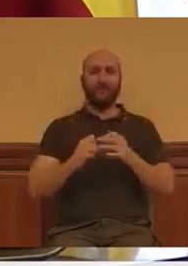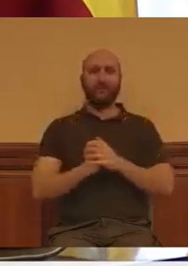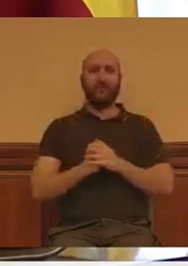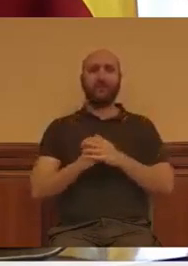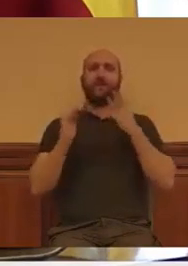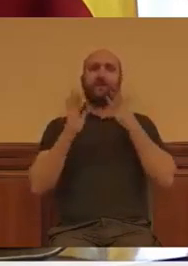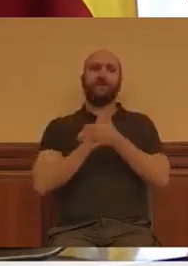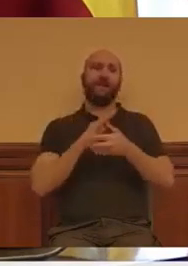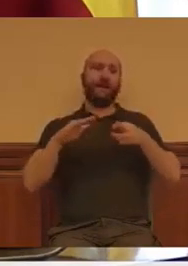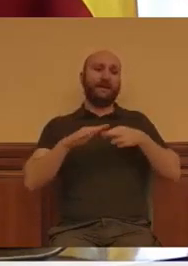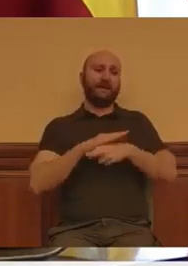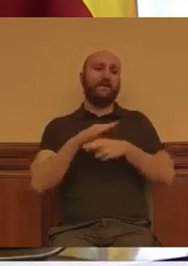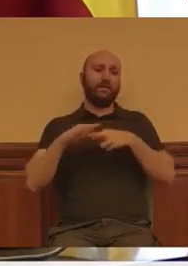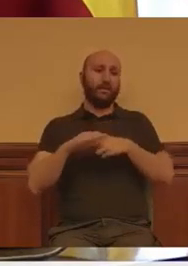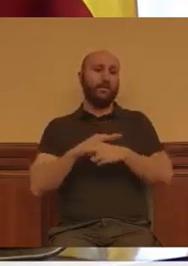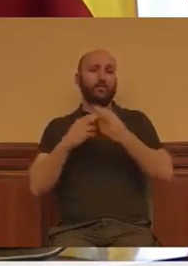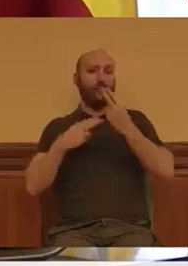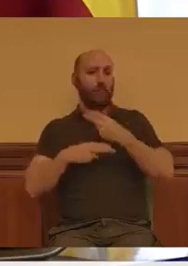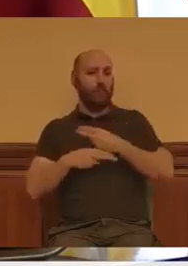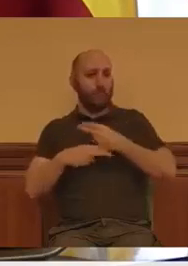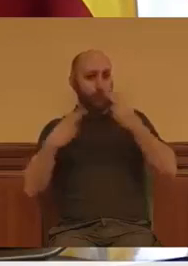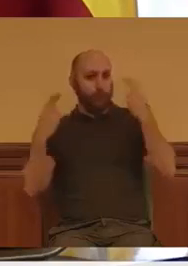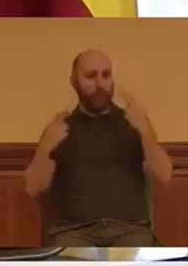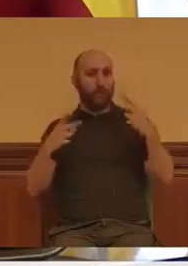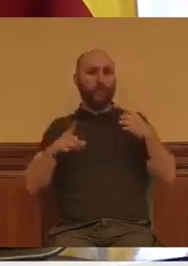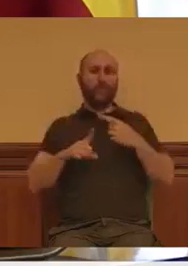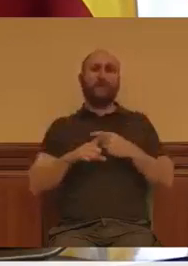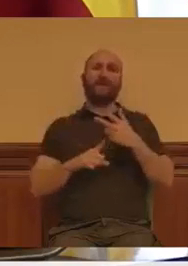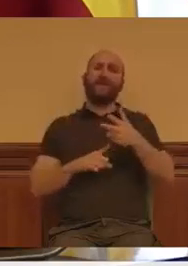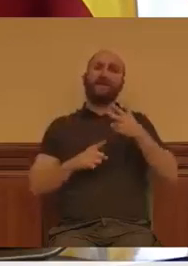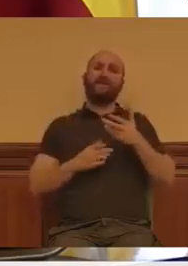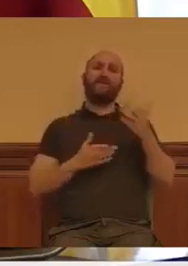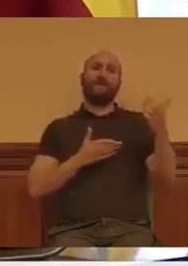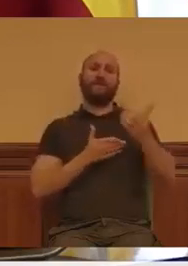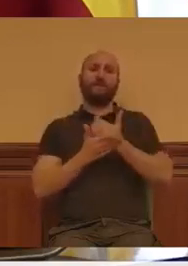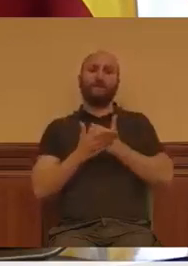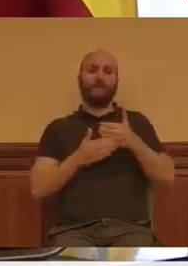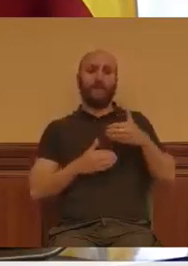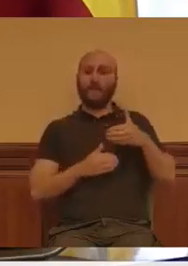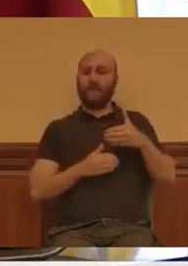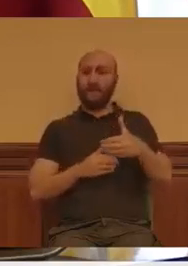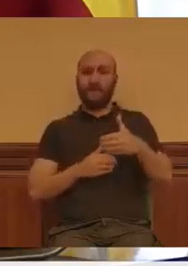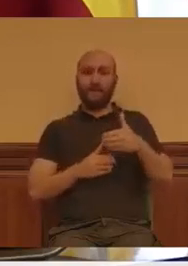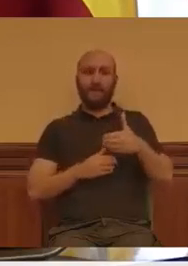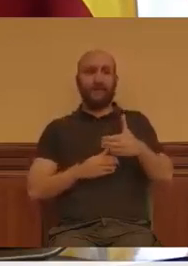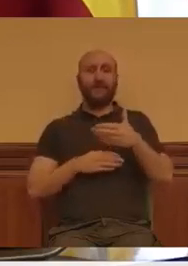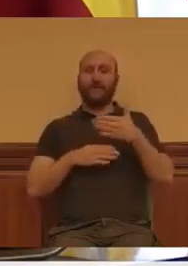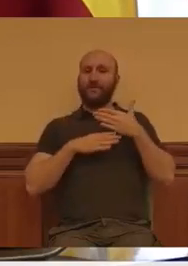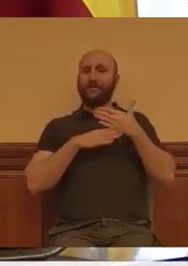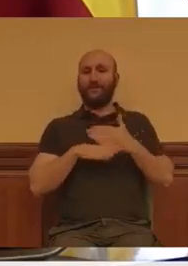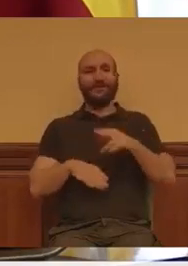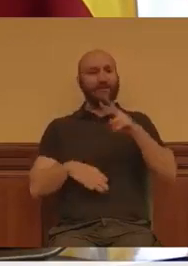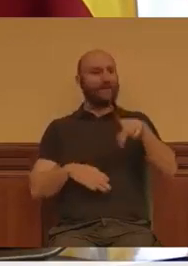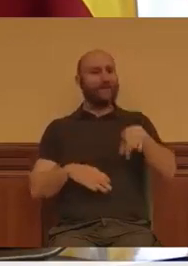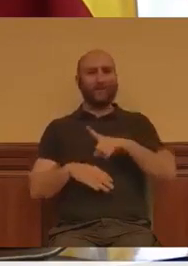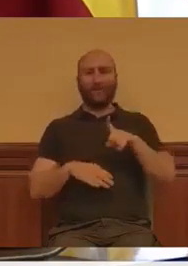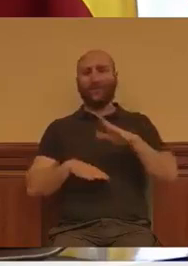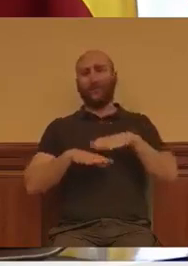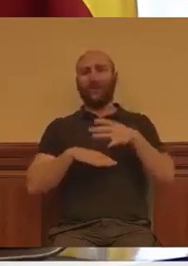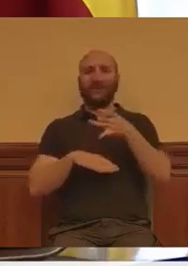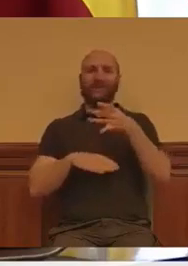recursos públicos líquidos y los derechos de cobro liquidables a corto plazo no son suficientes para hacer frente a las deudas.